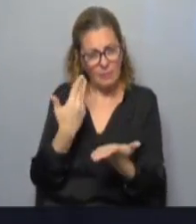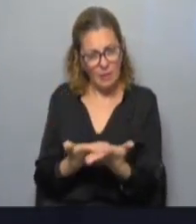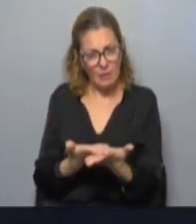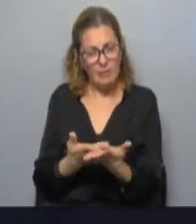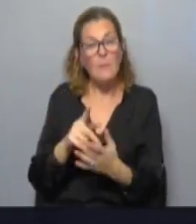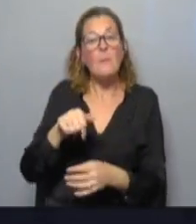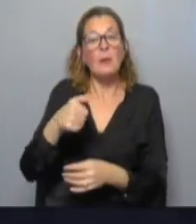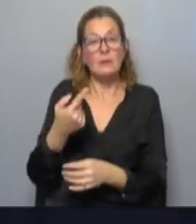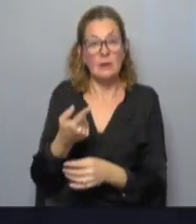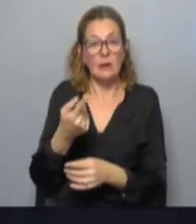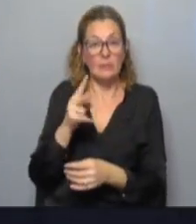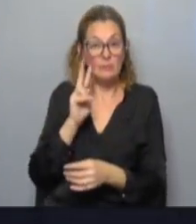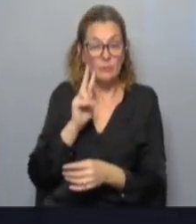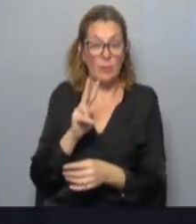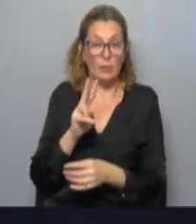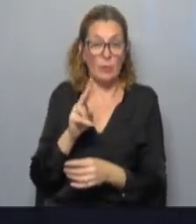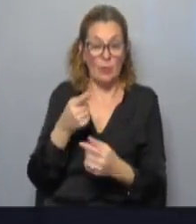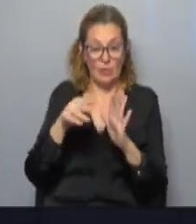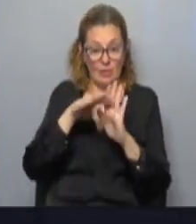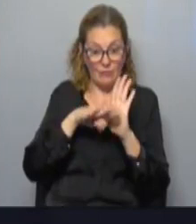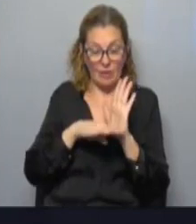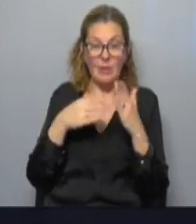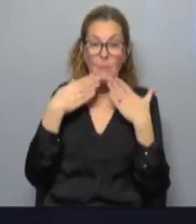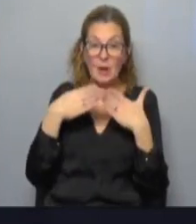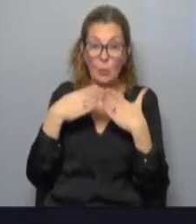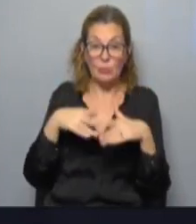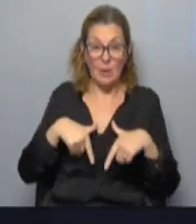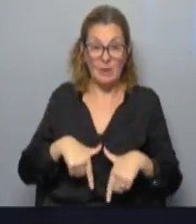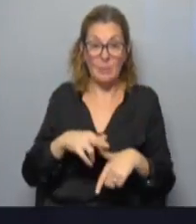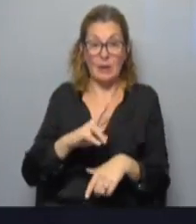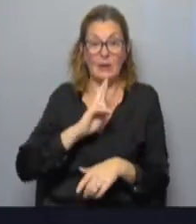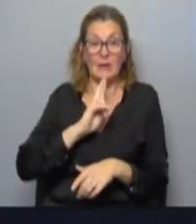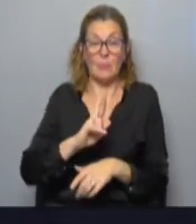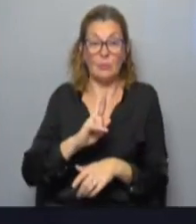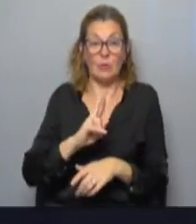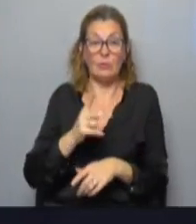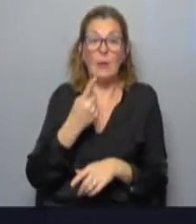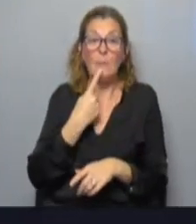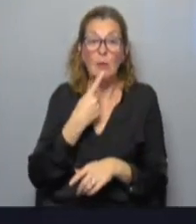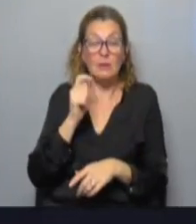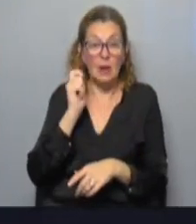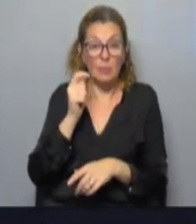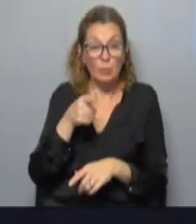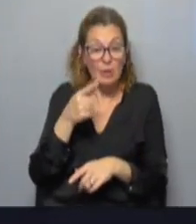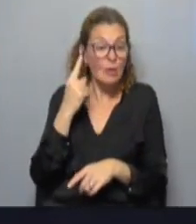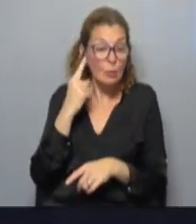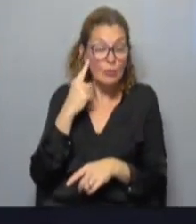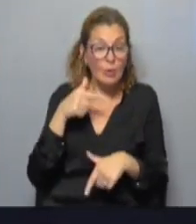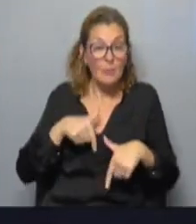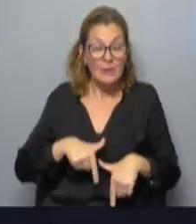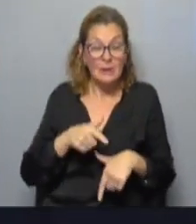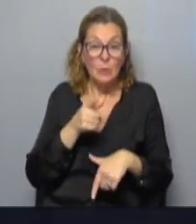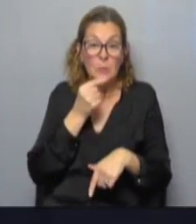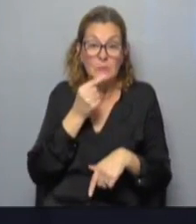mañana a generar una serie de preguntas al Ministro para que responda cuáles son las políticas públicas. Ustedes escucharon que el Ministro